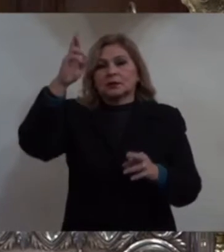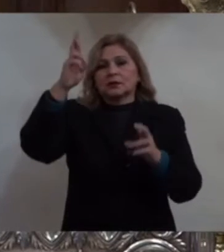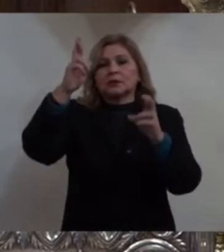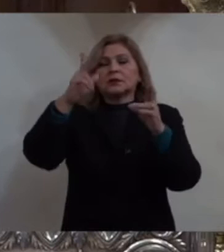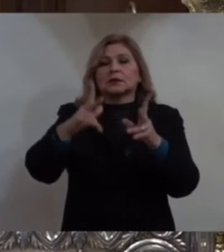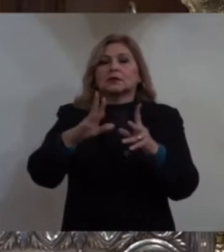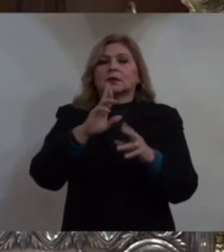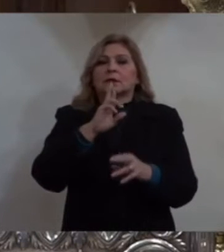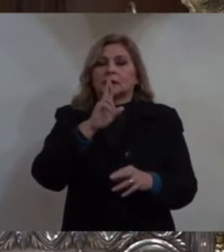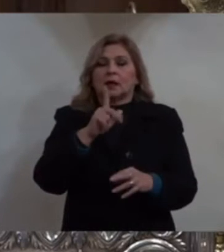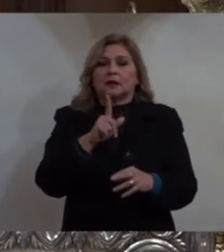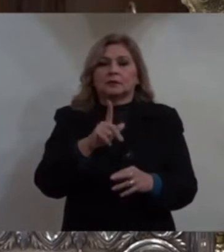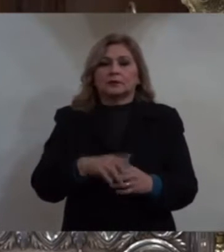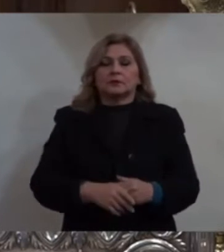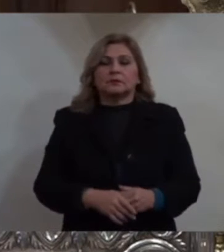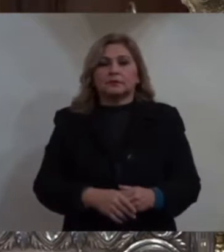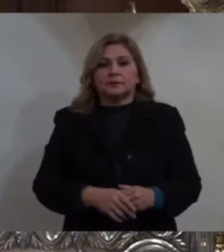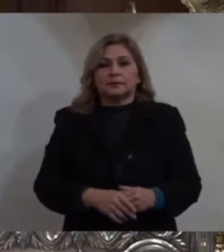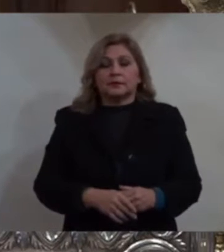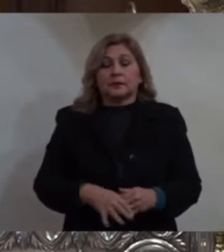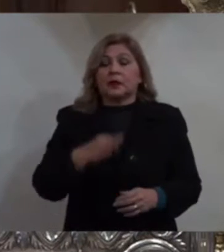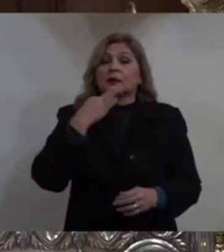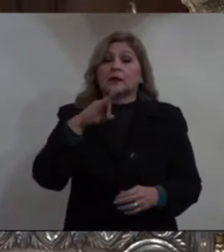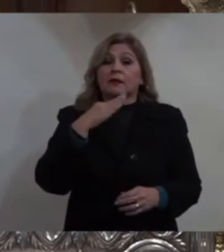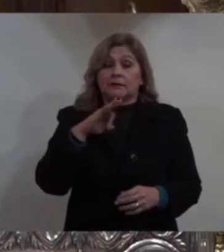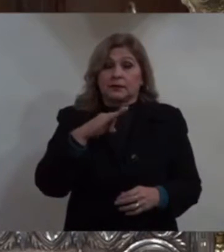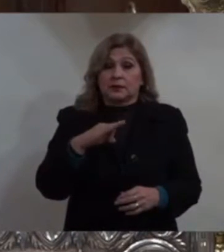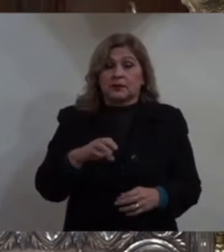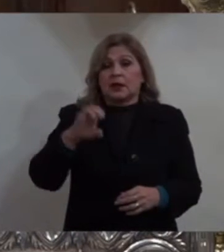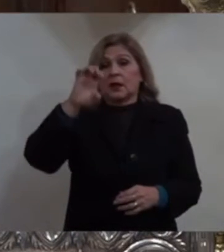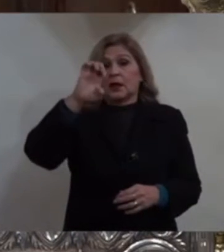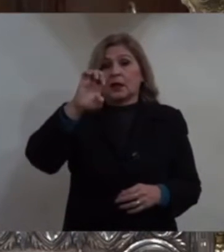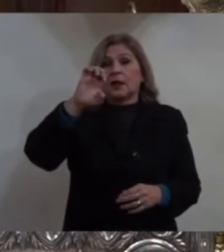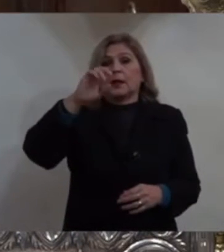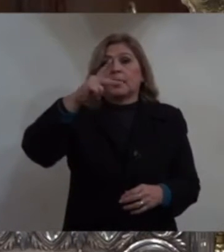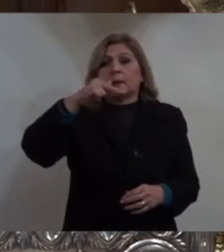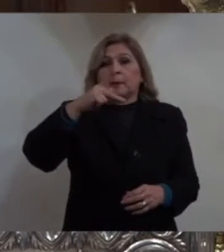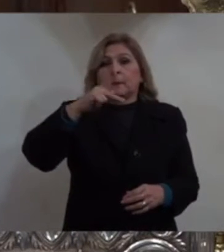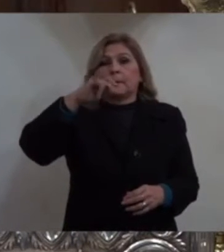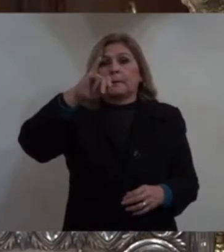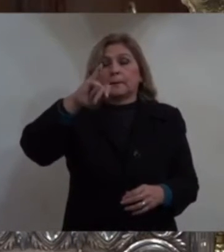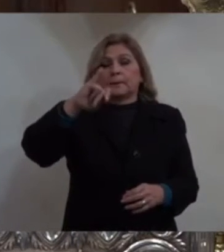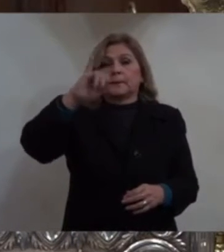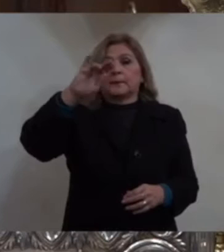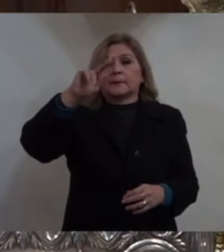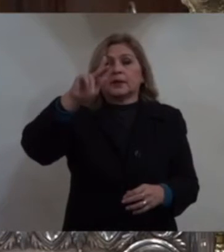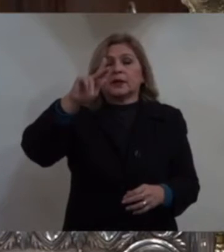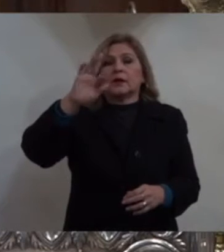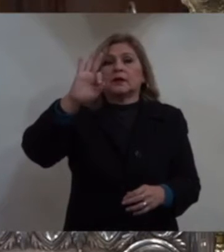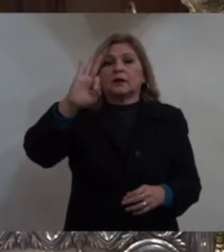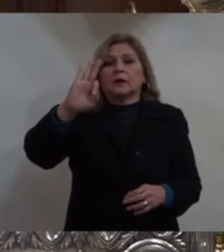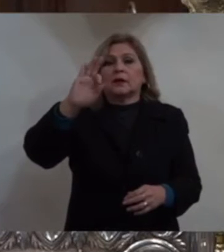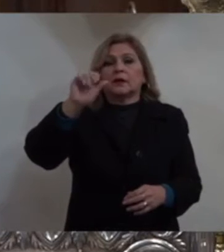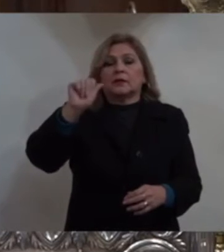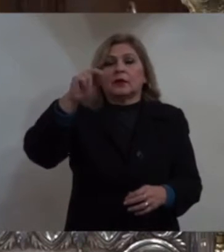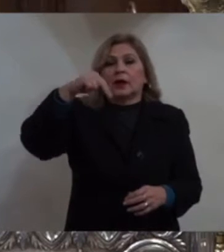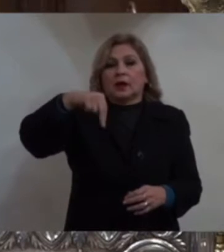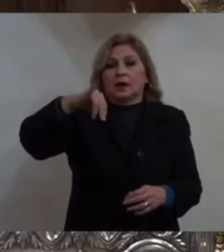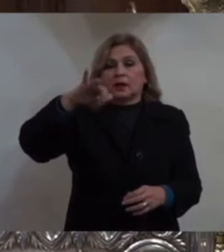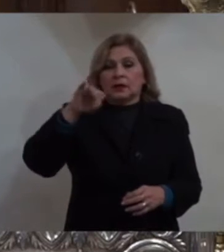La fiesta de la Epifanía, o como dije, la fiesta de los Reyes Magos,